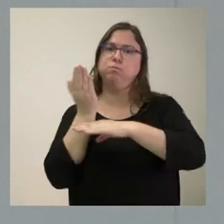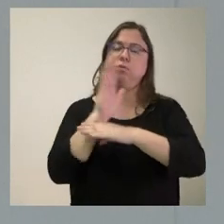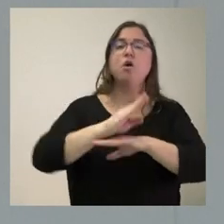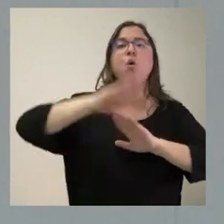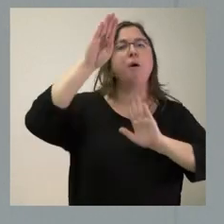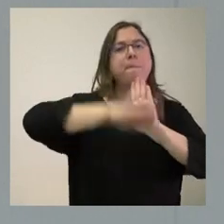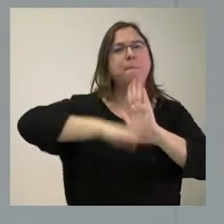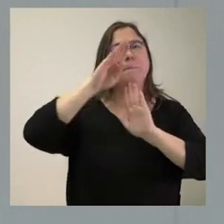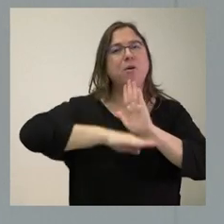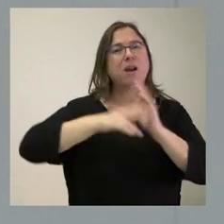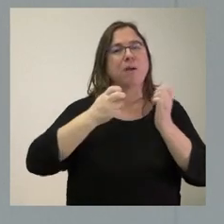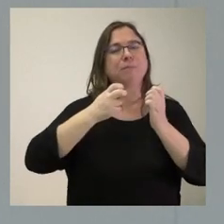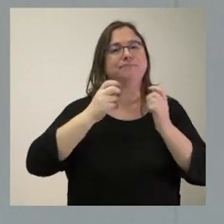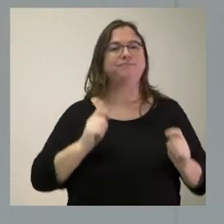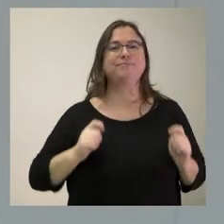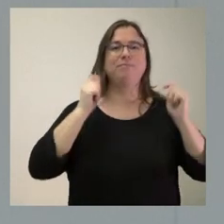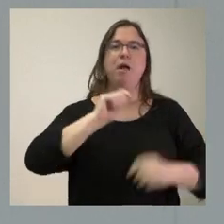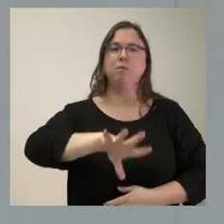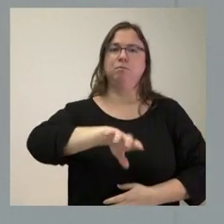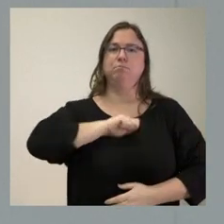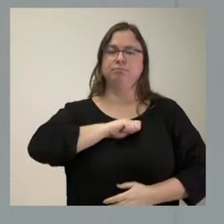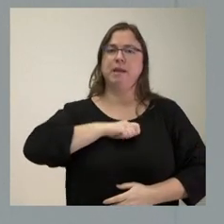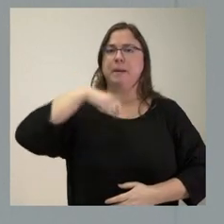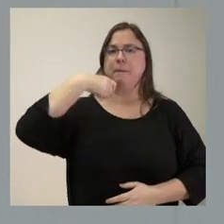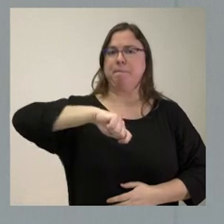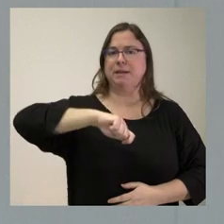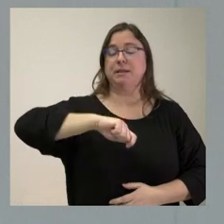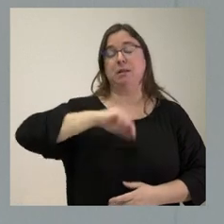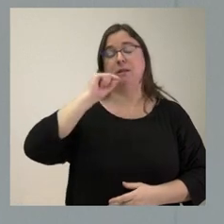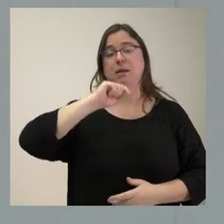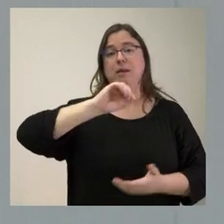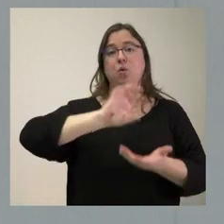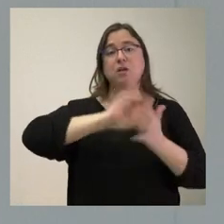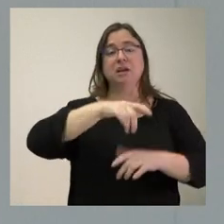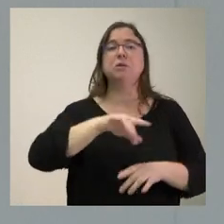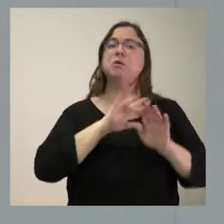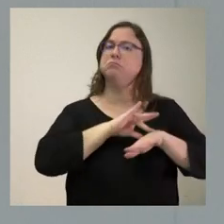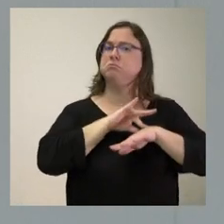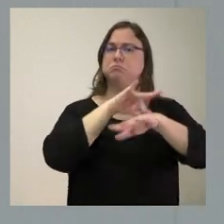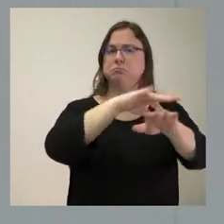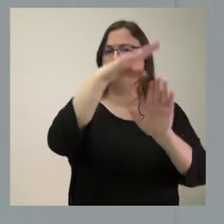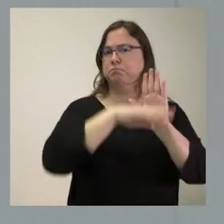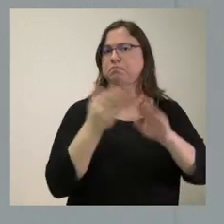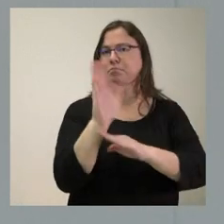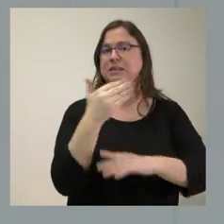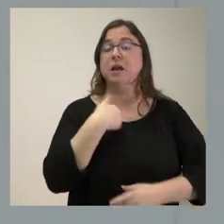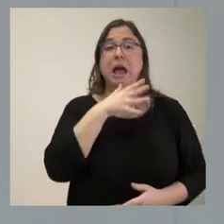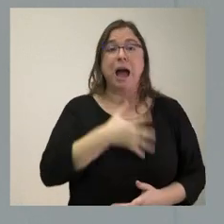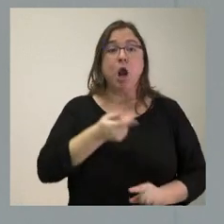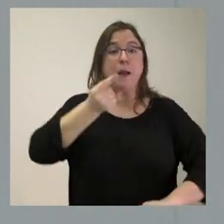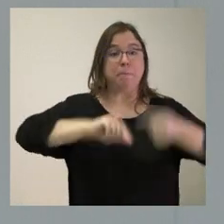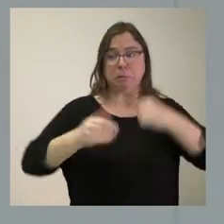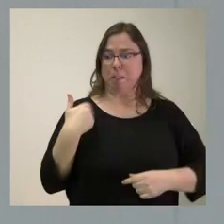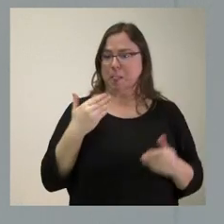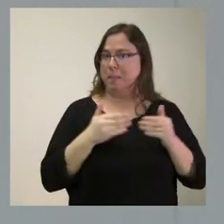de investidura del presidente de la Junta de Castilla y es nuestra hoja de ruta. Y, además, estamos en este momento con un presupuesto recién